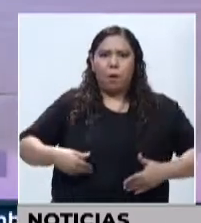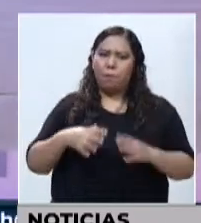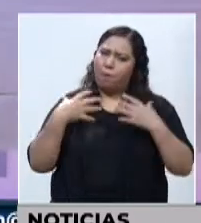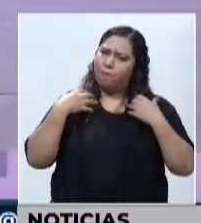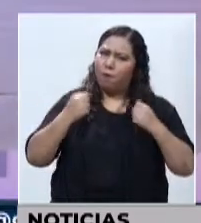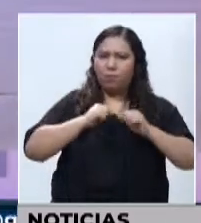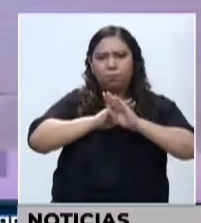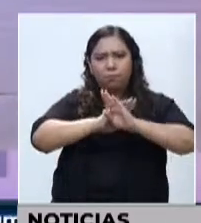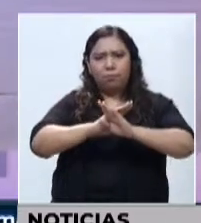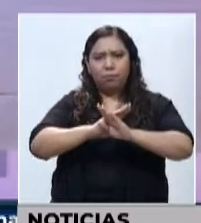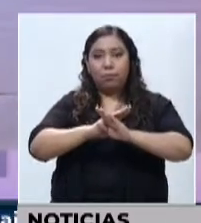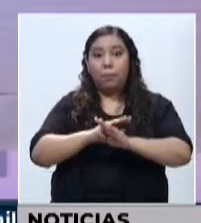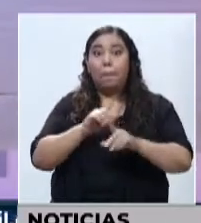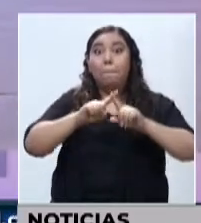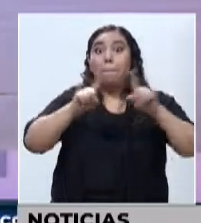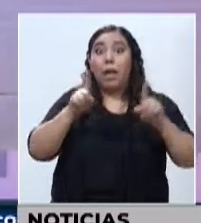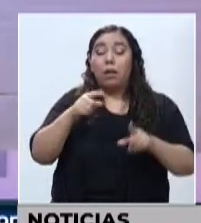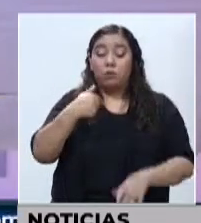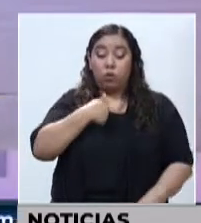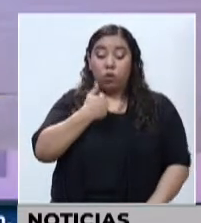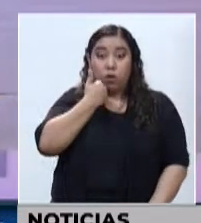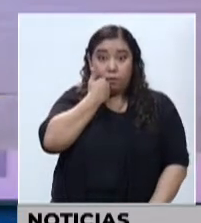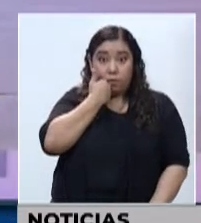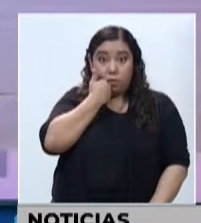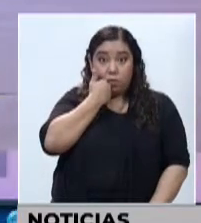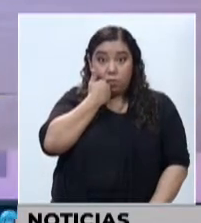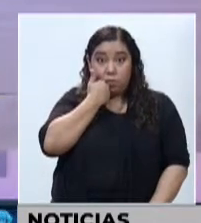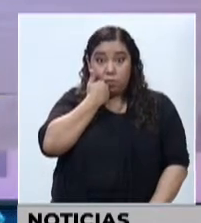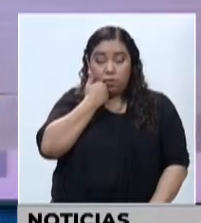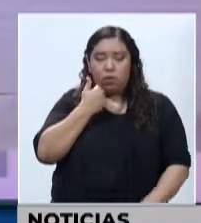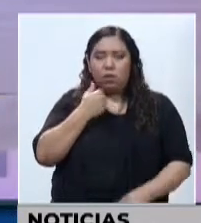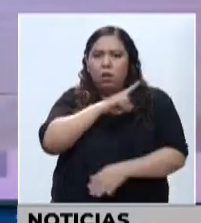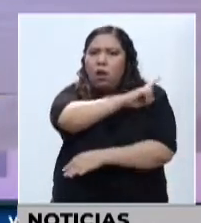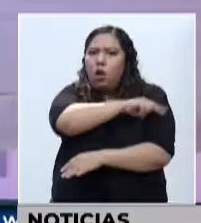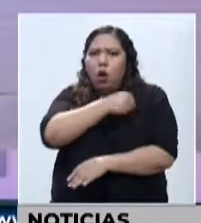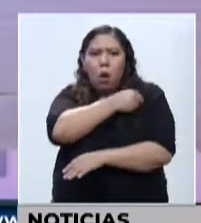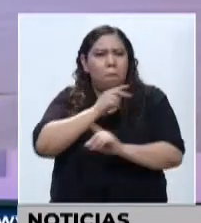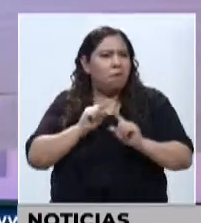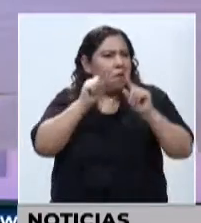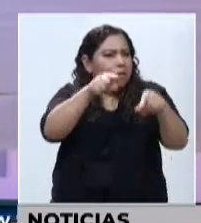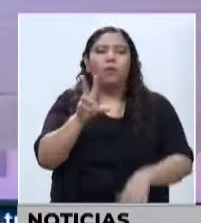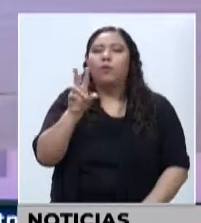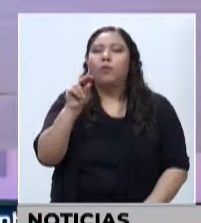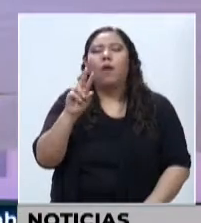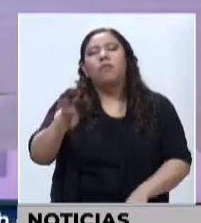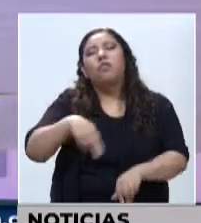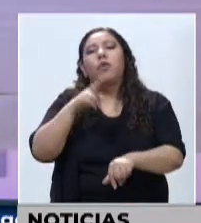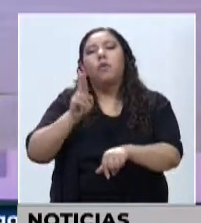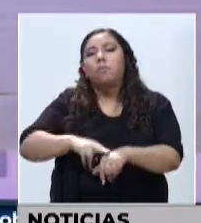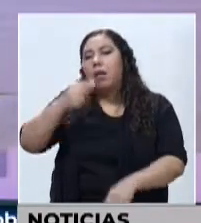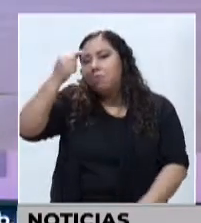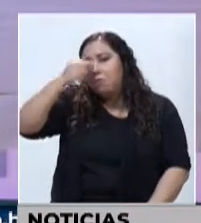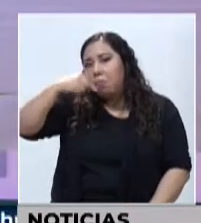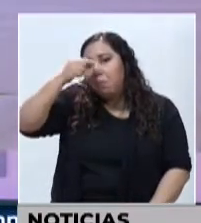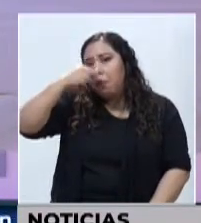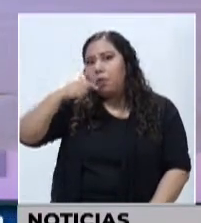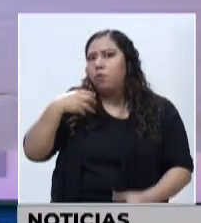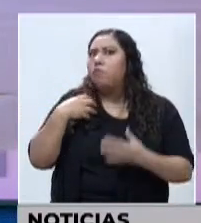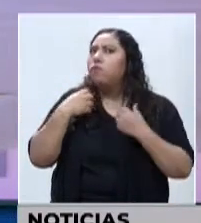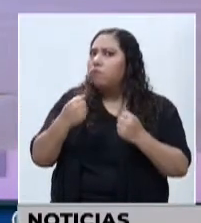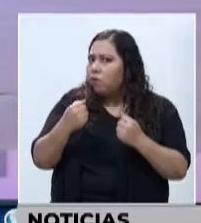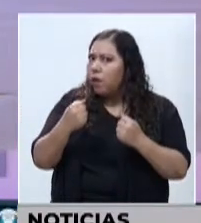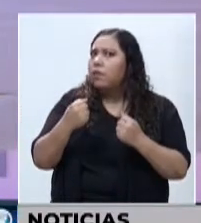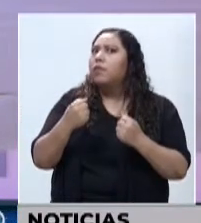expertos es que le va a dar, pero no va a llegar al hospital. Va a ser como una gripe, pero de esas gripes